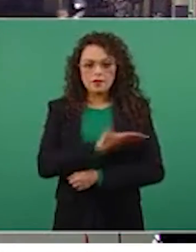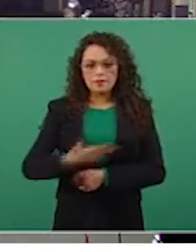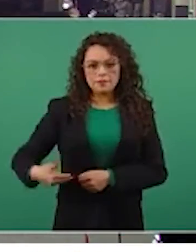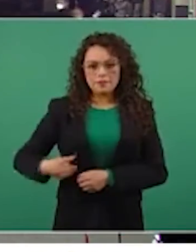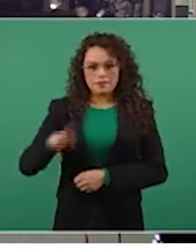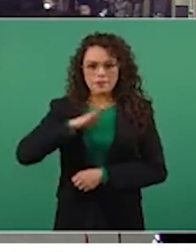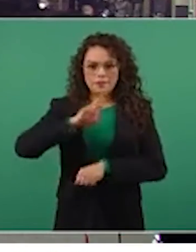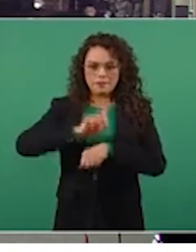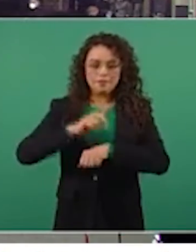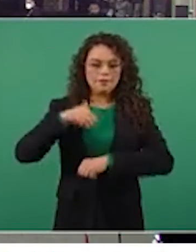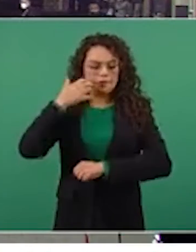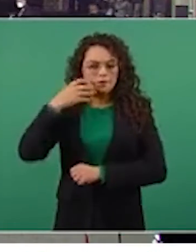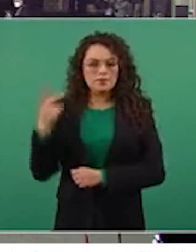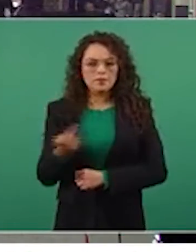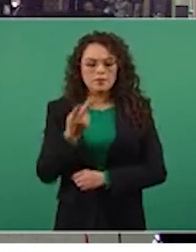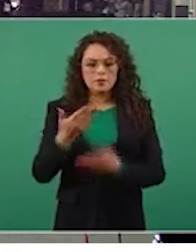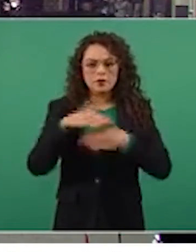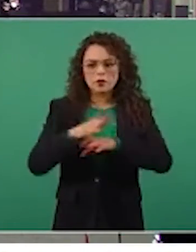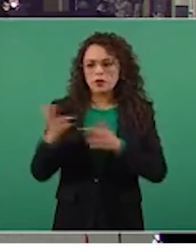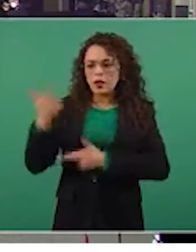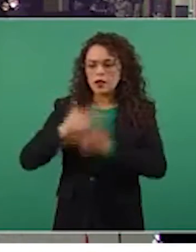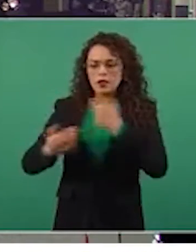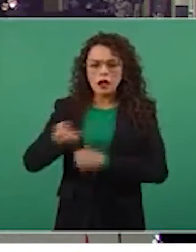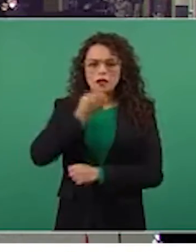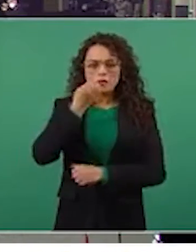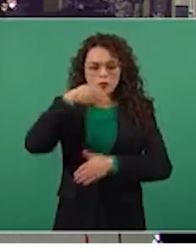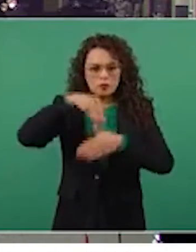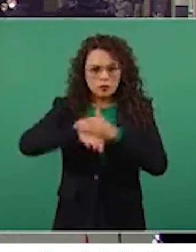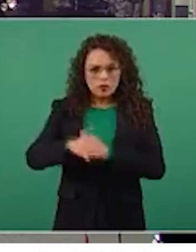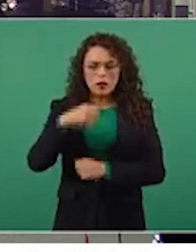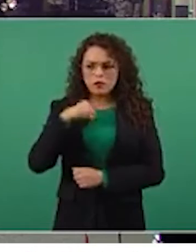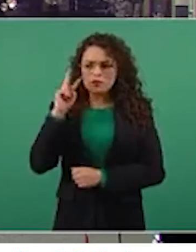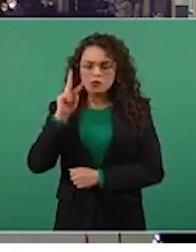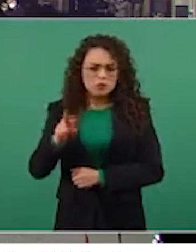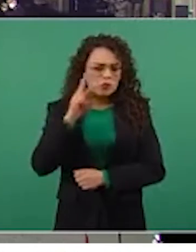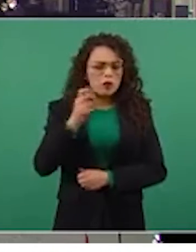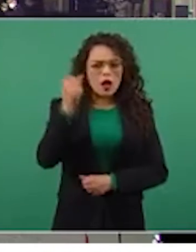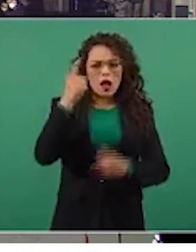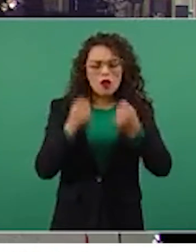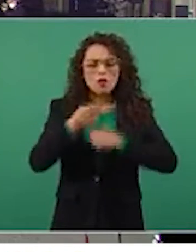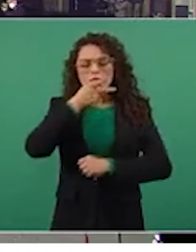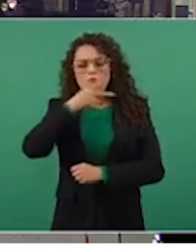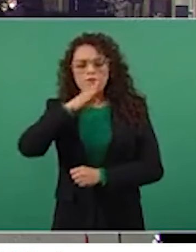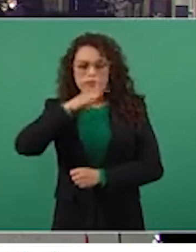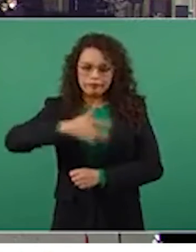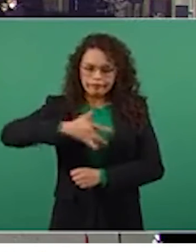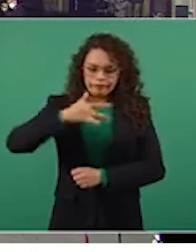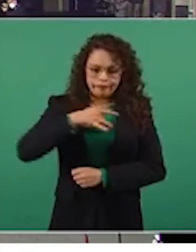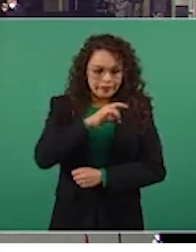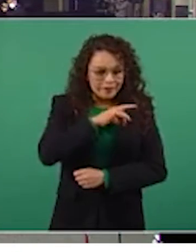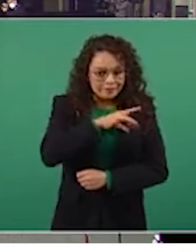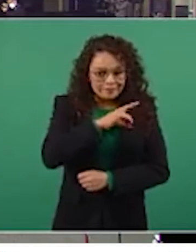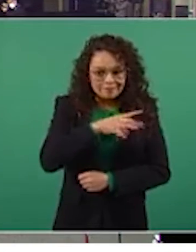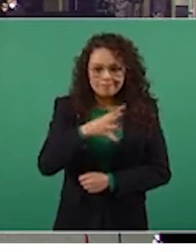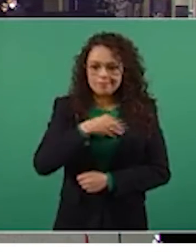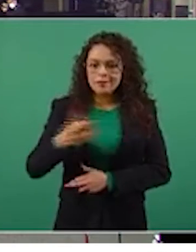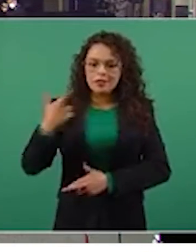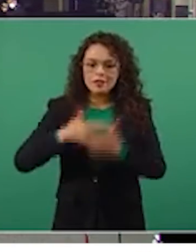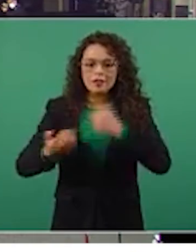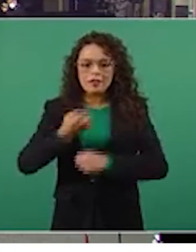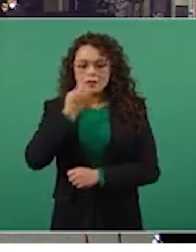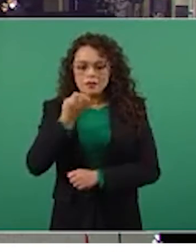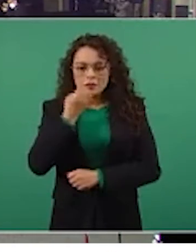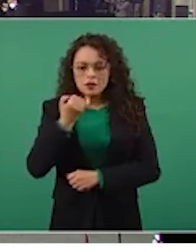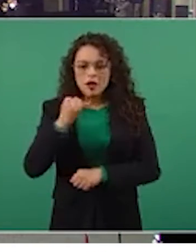sobre el regreso a clases. Me ha tocado ver a algunos padres de familia que pues tienen temor de que sus hijos regresen a la escuela, sobre todo en